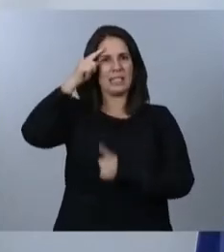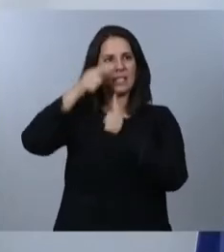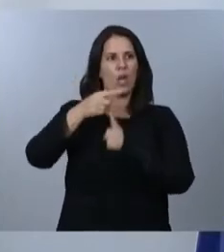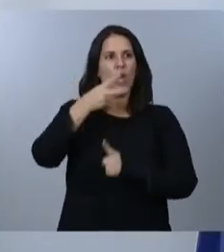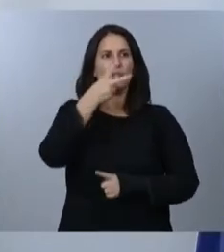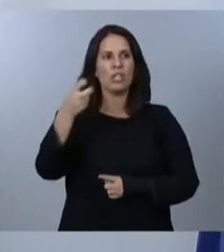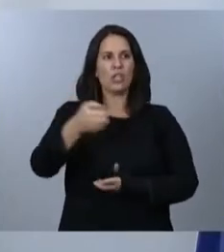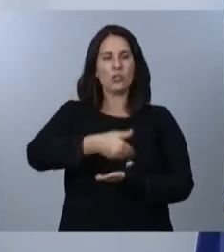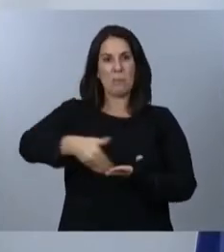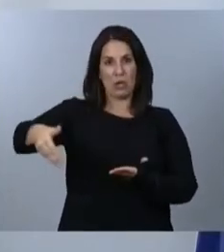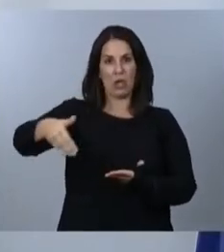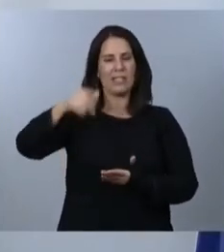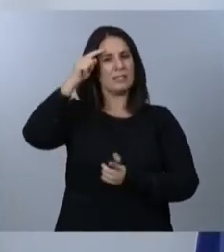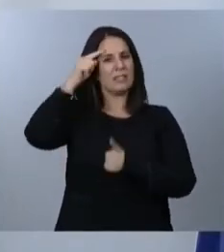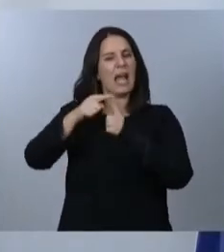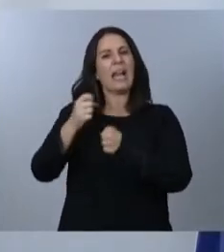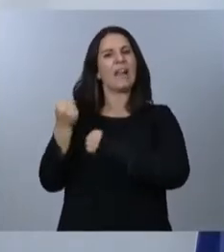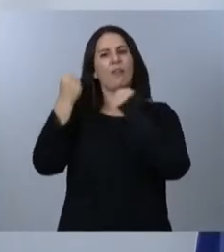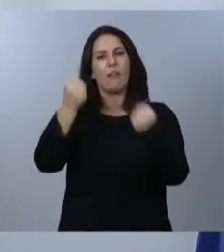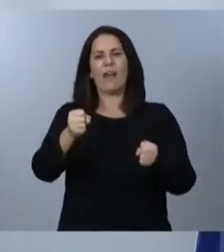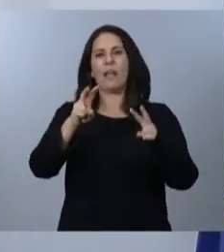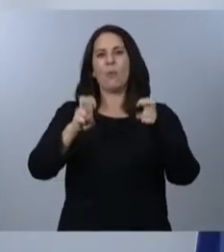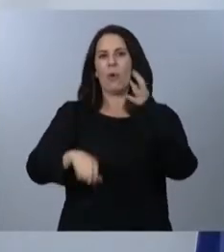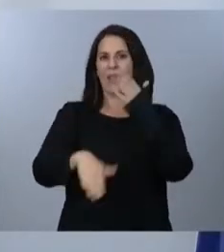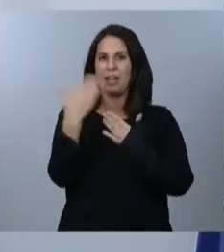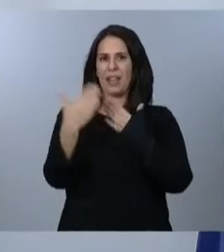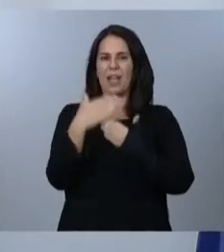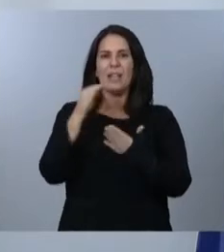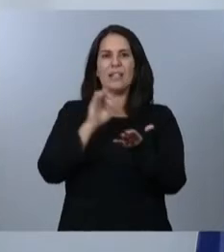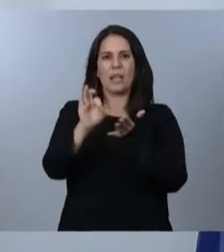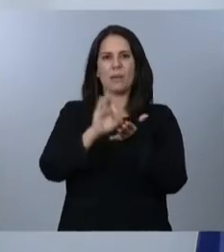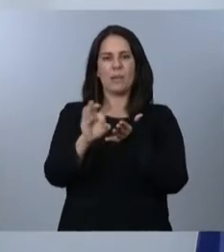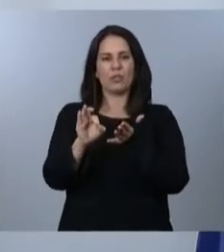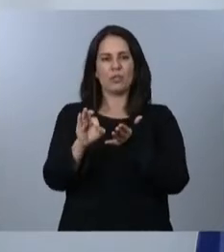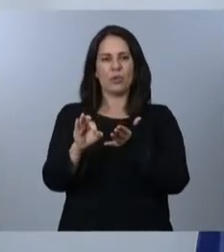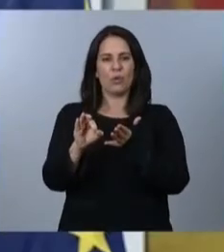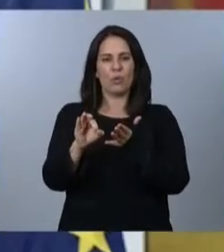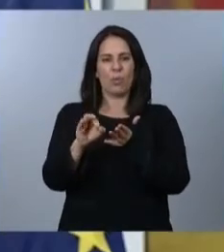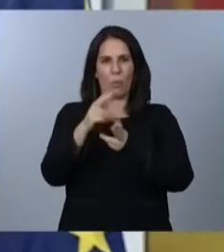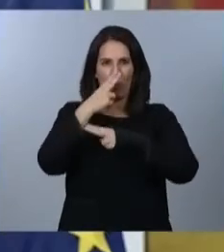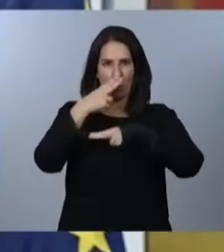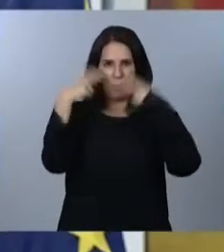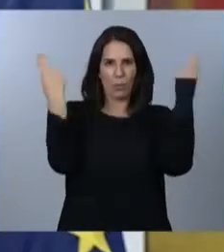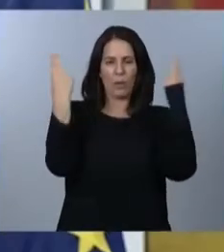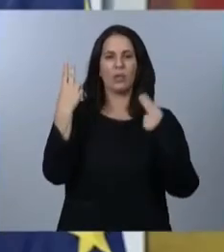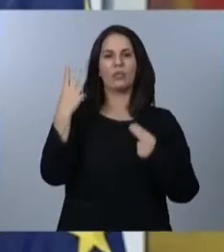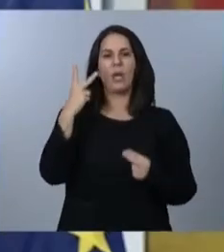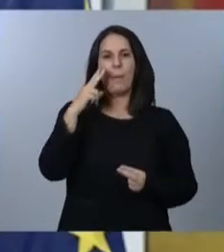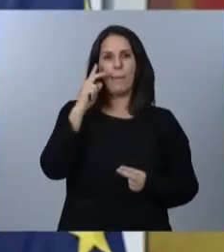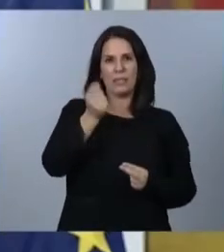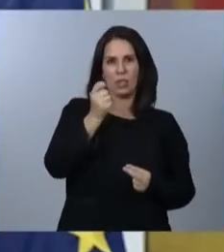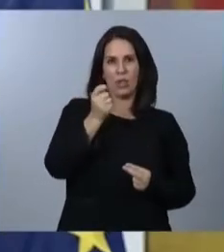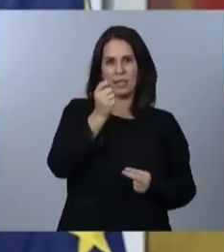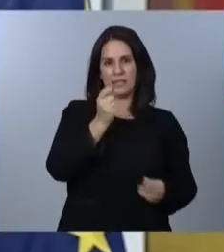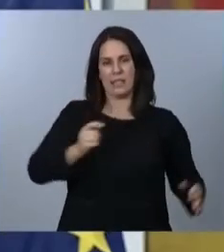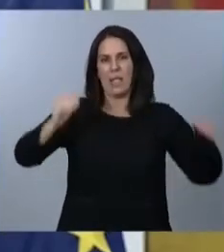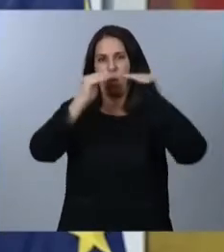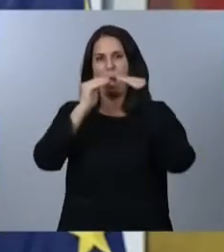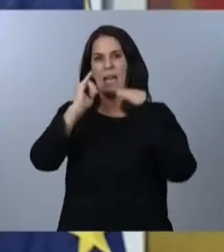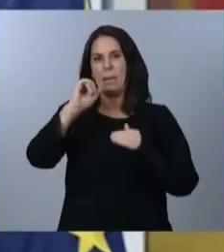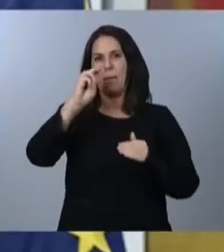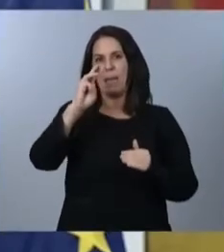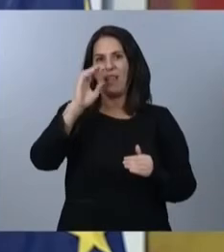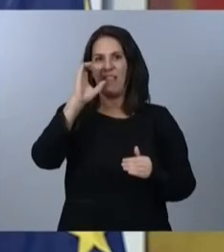para reforzar y modernizar los servicios sociales públicos. La actualización de las pensiones al IPC y la subida de las pensiones no